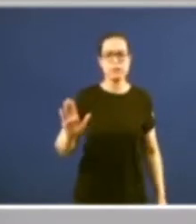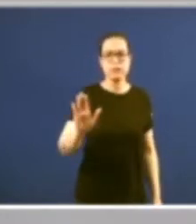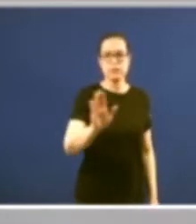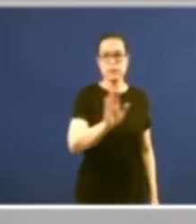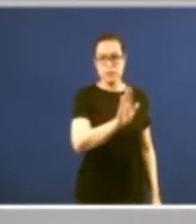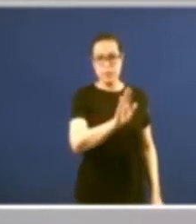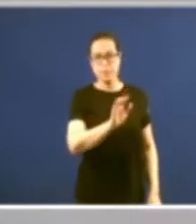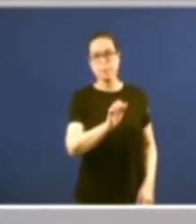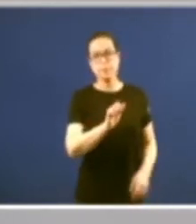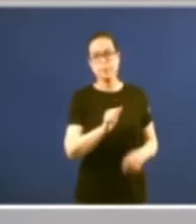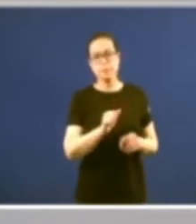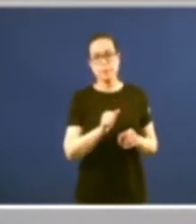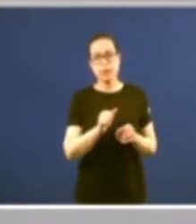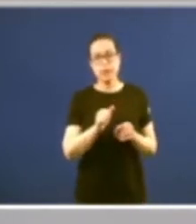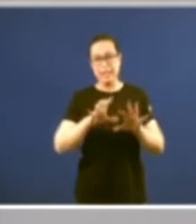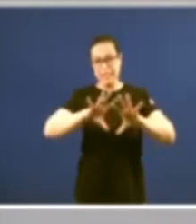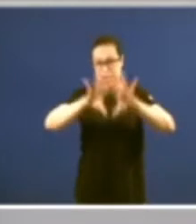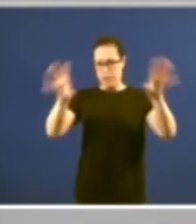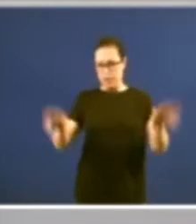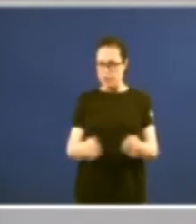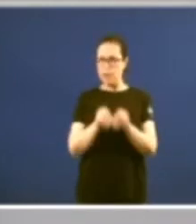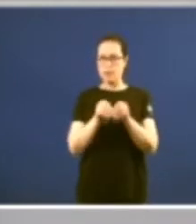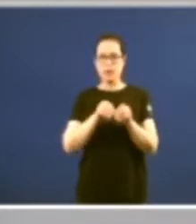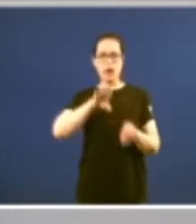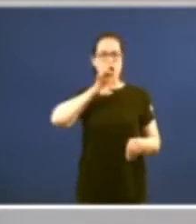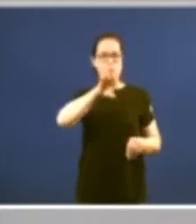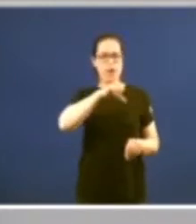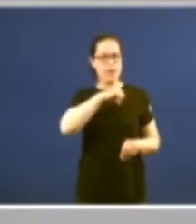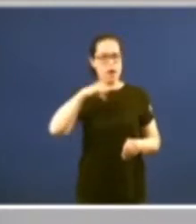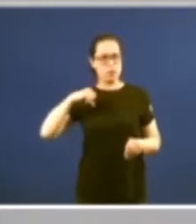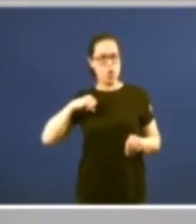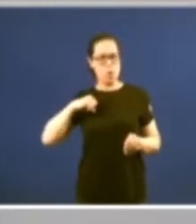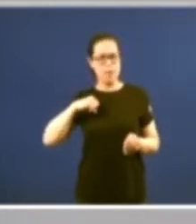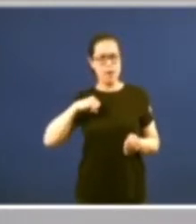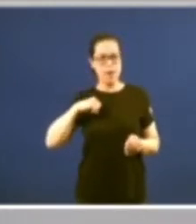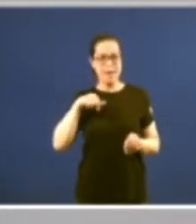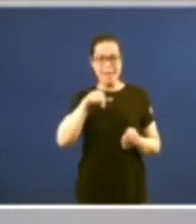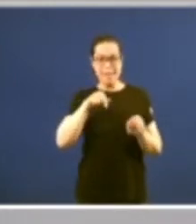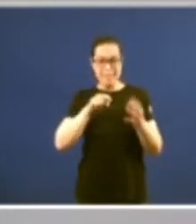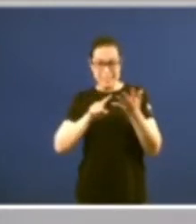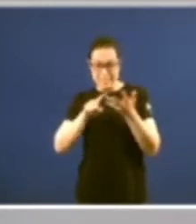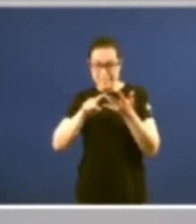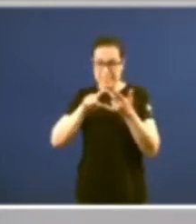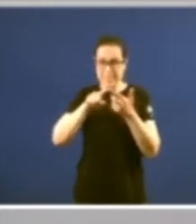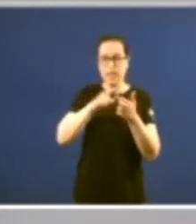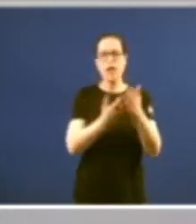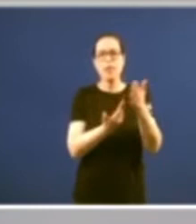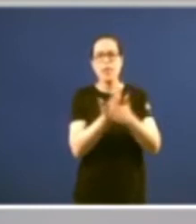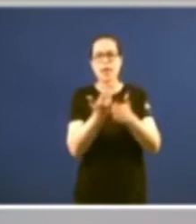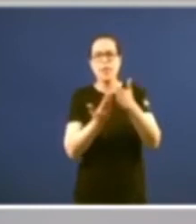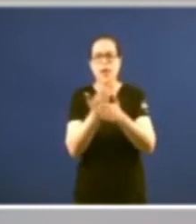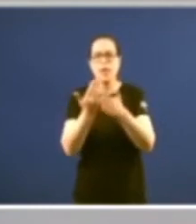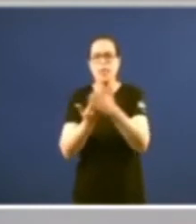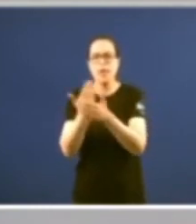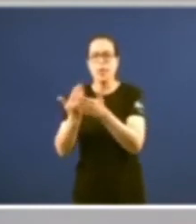intervinientes en la configuración de la comunidad autónoma los que día a día en las distintas perspectivas con